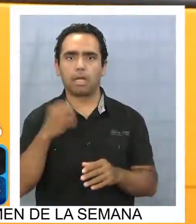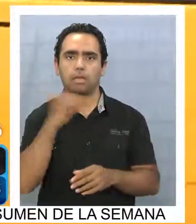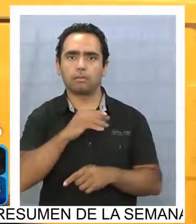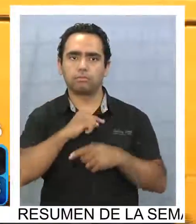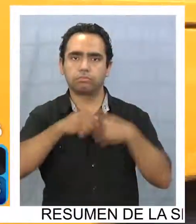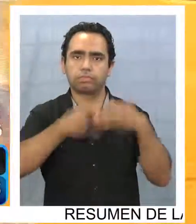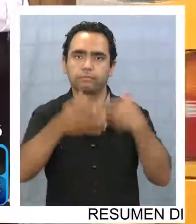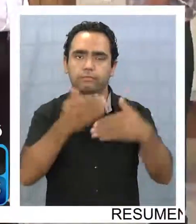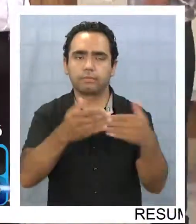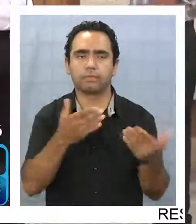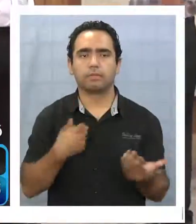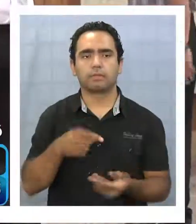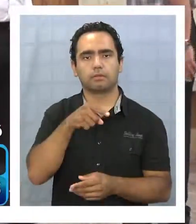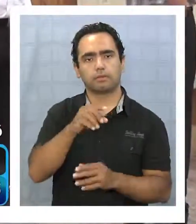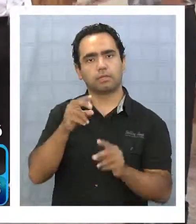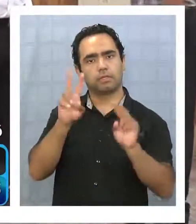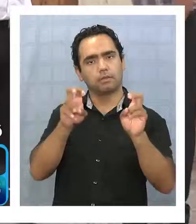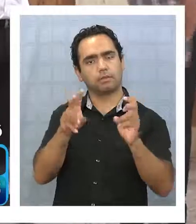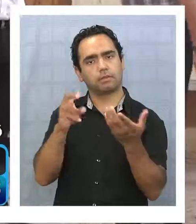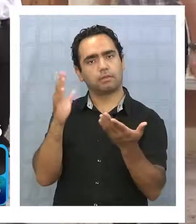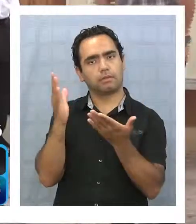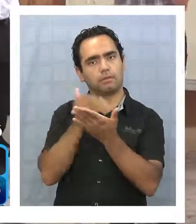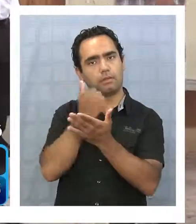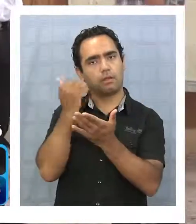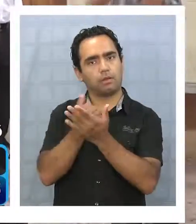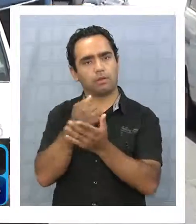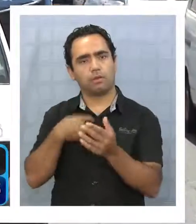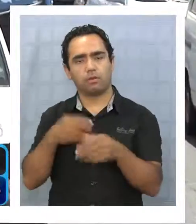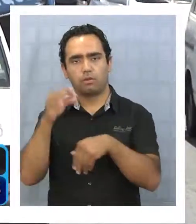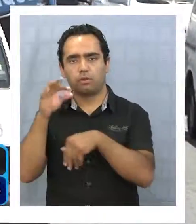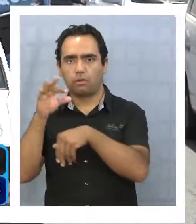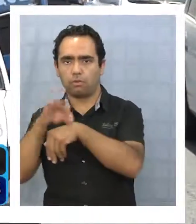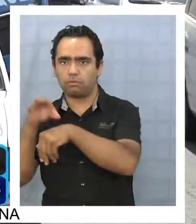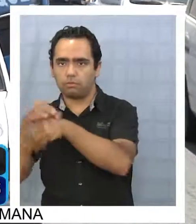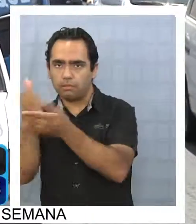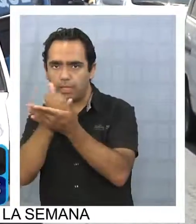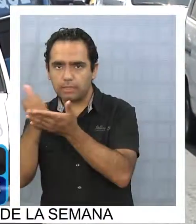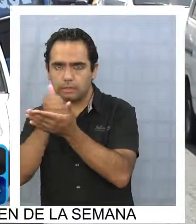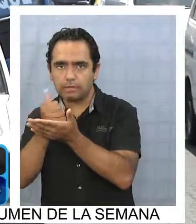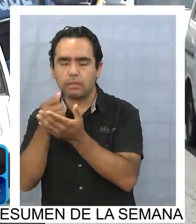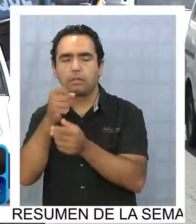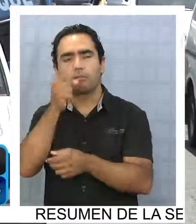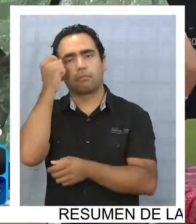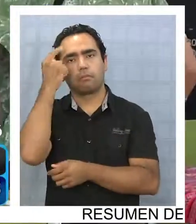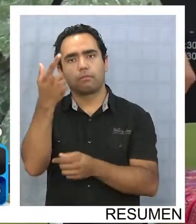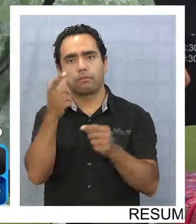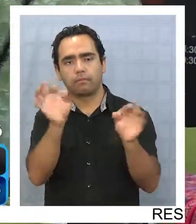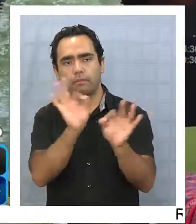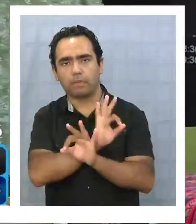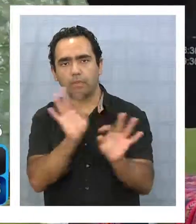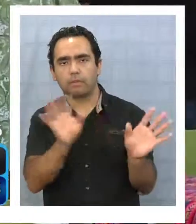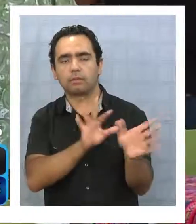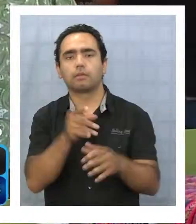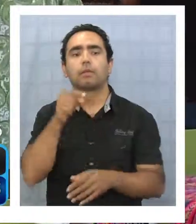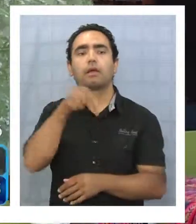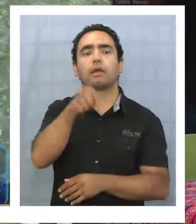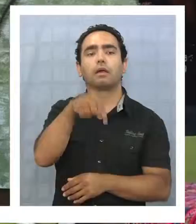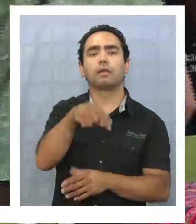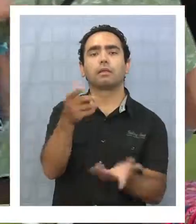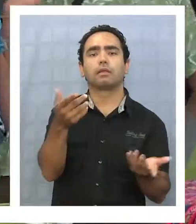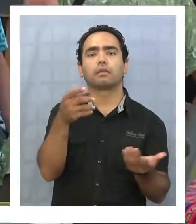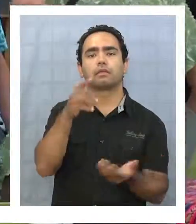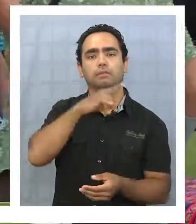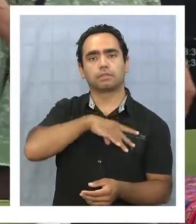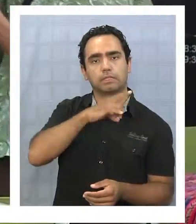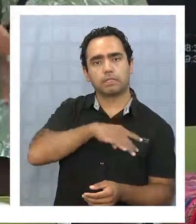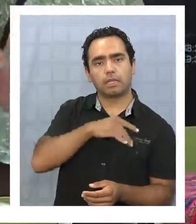en medicina explican en parte estas cifras. Según proyecciones sobre la evolución de la población chilena, la edad de